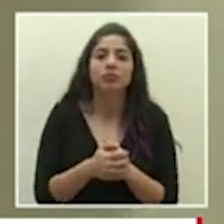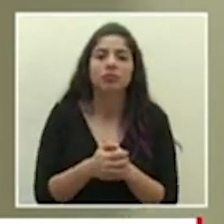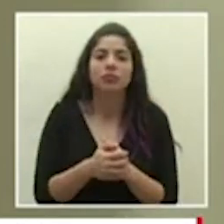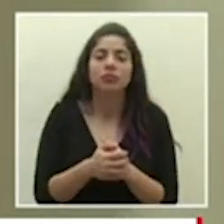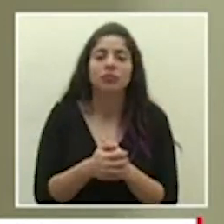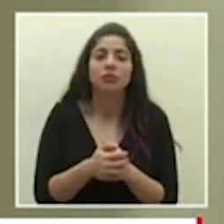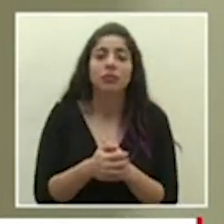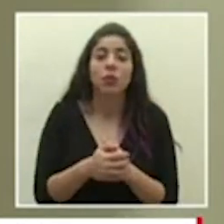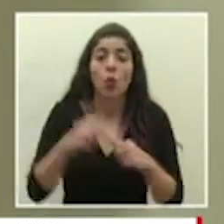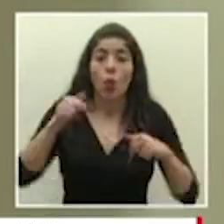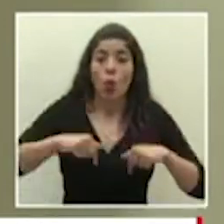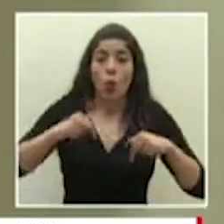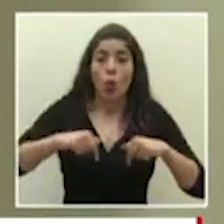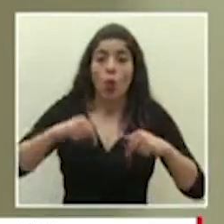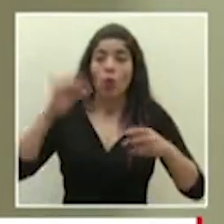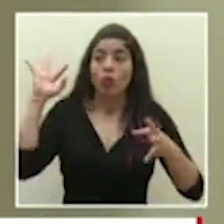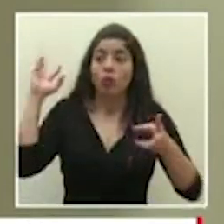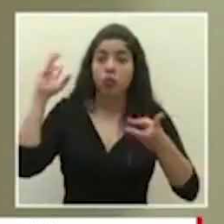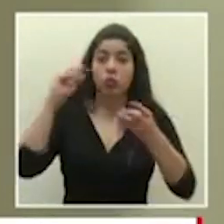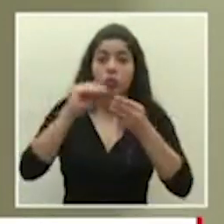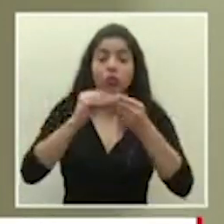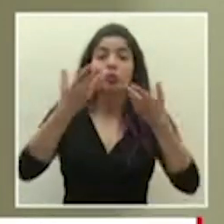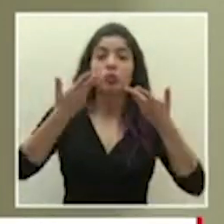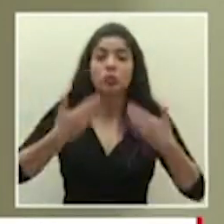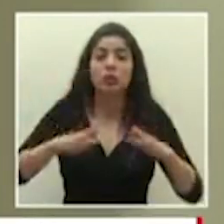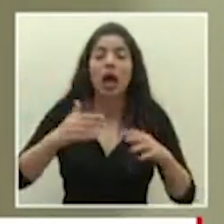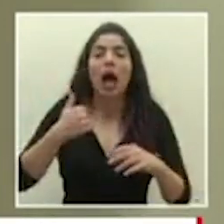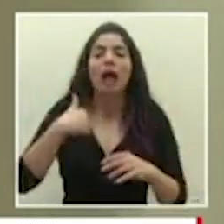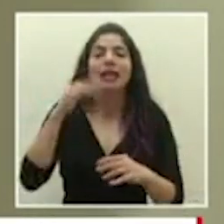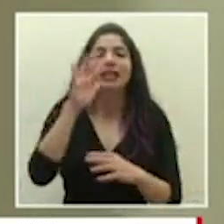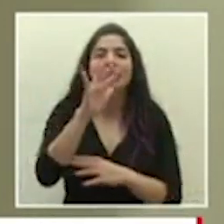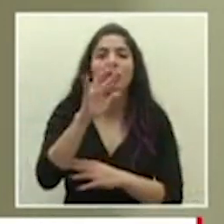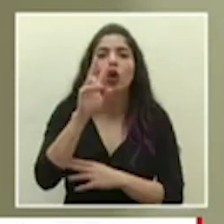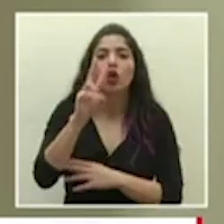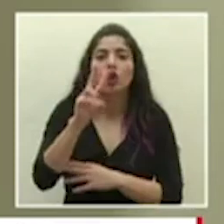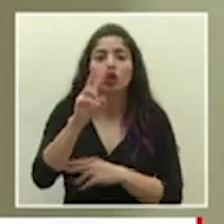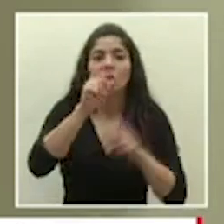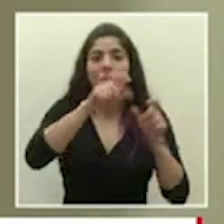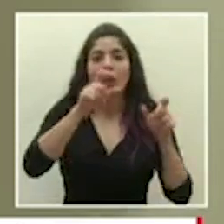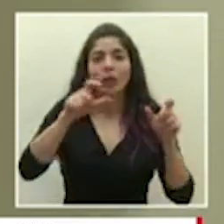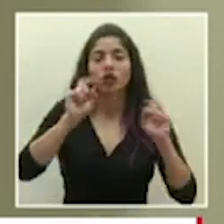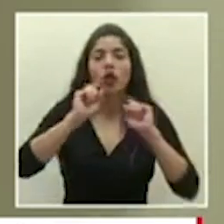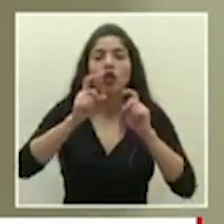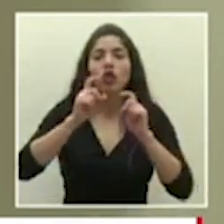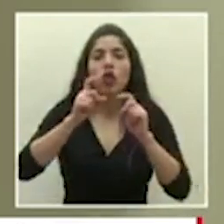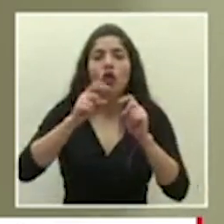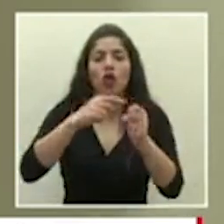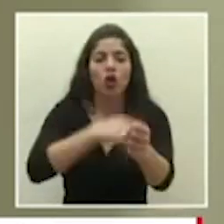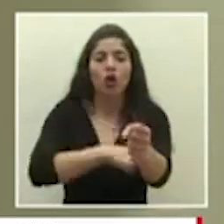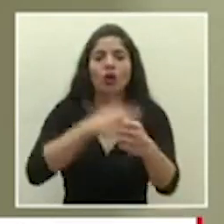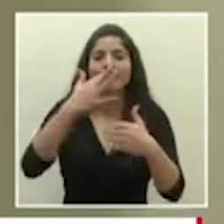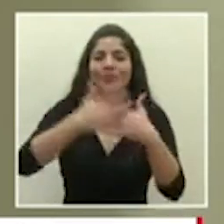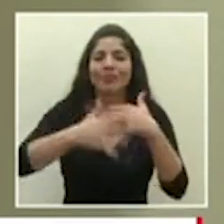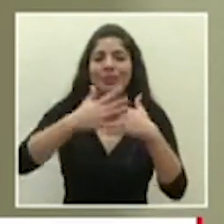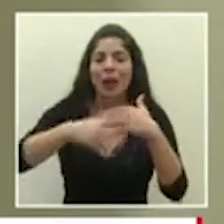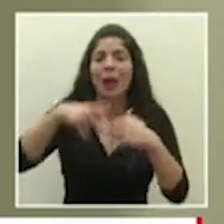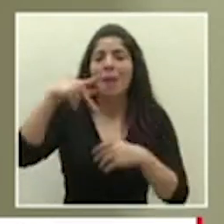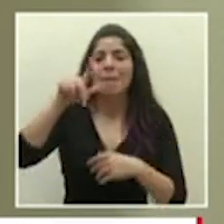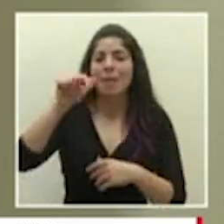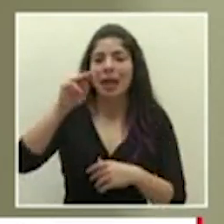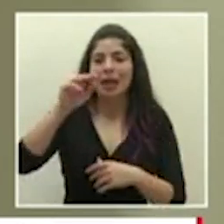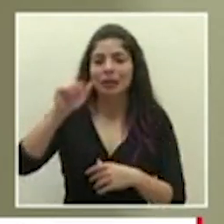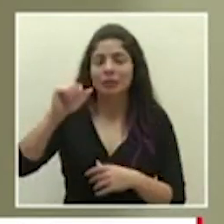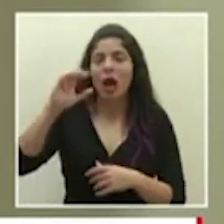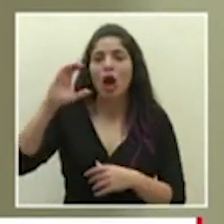al día de hoy llevamos 52 donantes de plasma convalesciente con los cuales se han